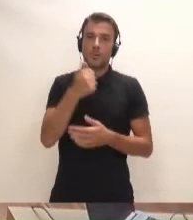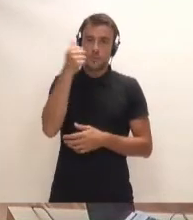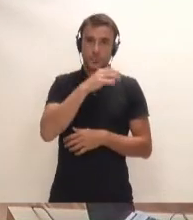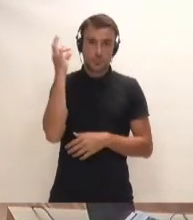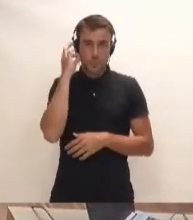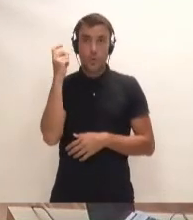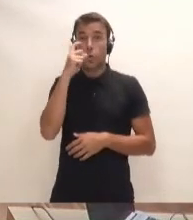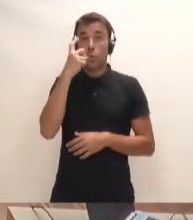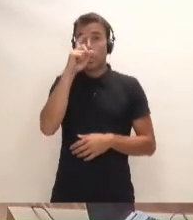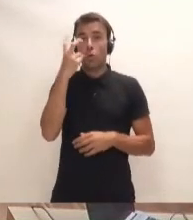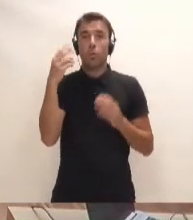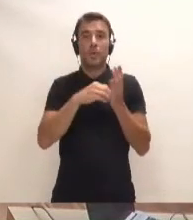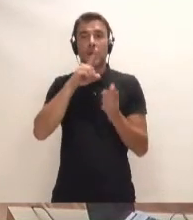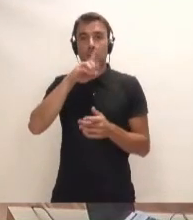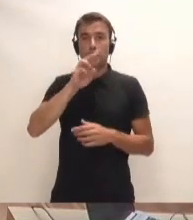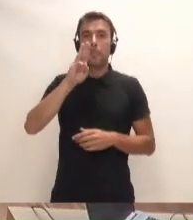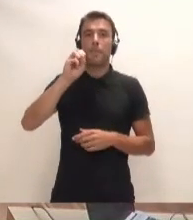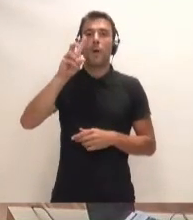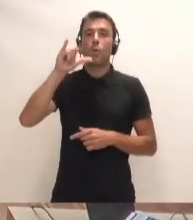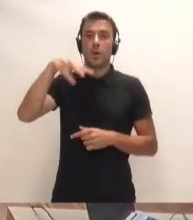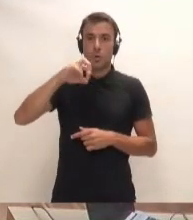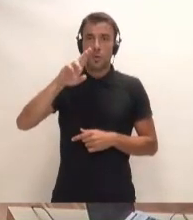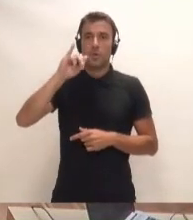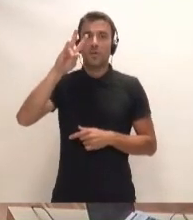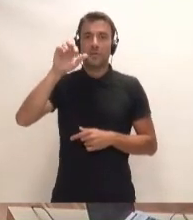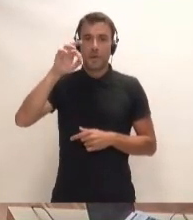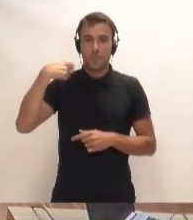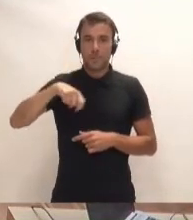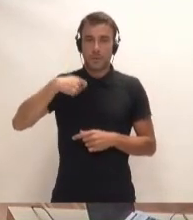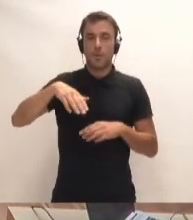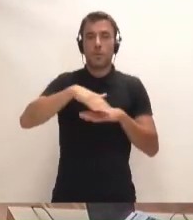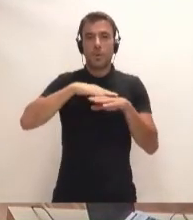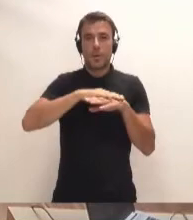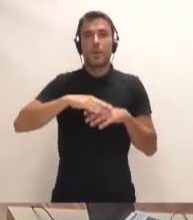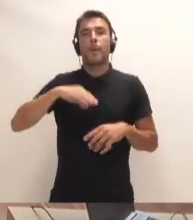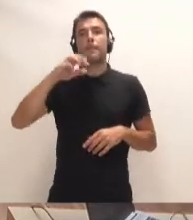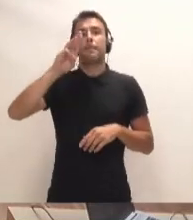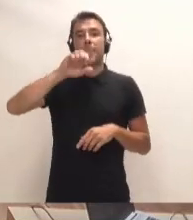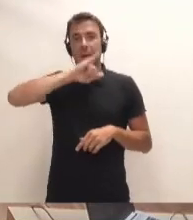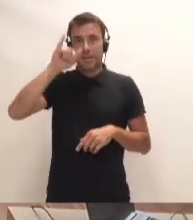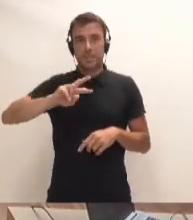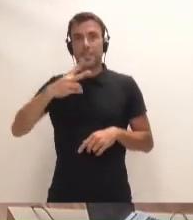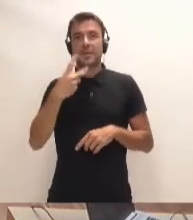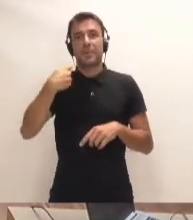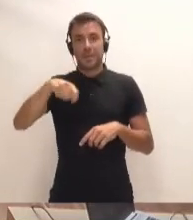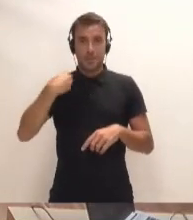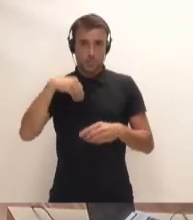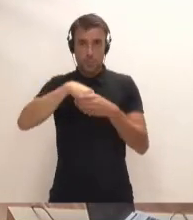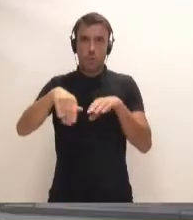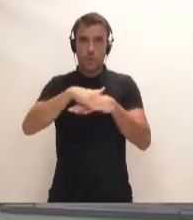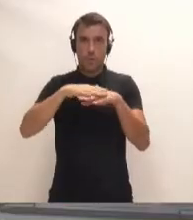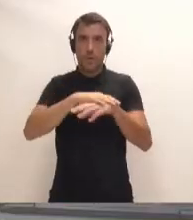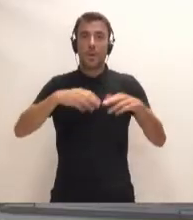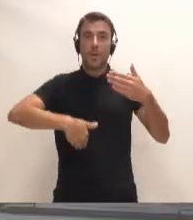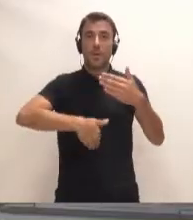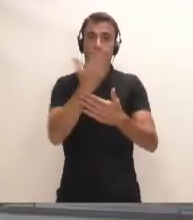Junio de 2014. Paulino Rivero, presidente del Gobierno de Canarias. José Miguel Pérez, vicepresidente de ese mismo Gobierno. Titular que